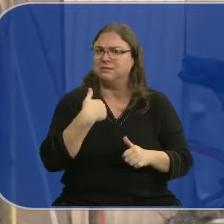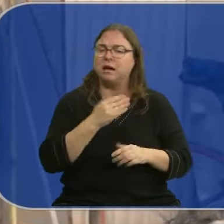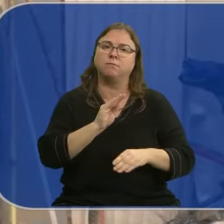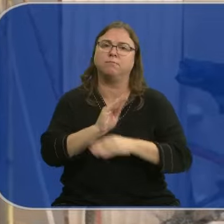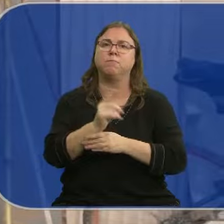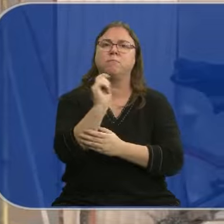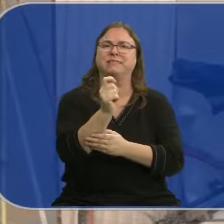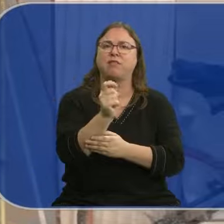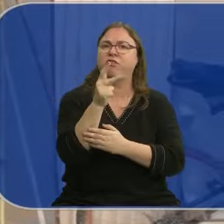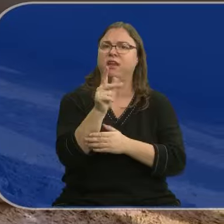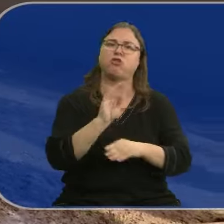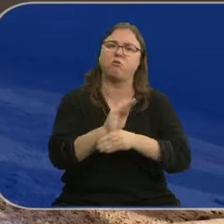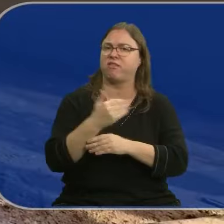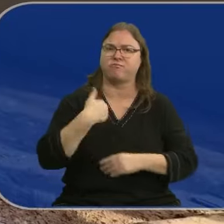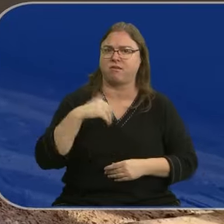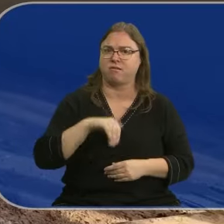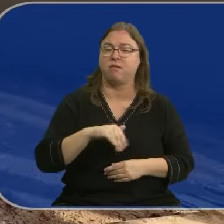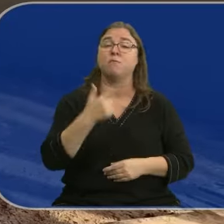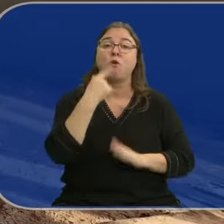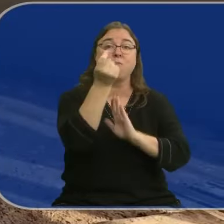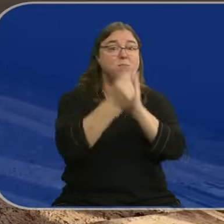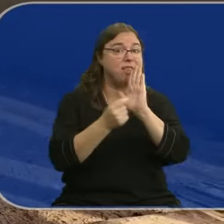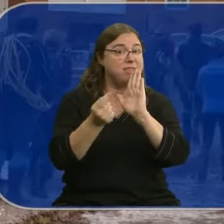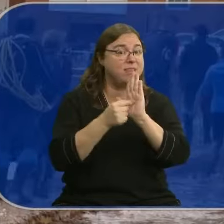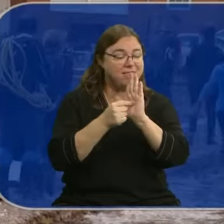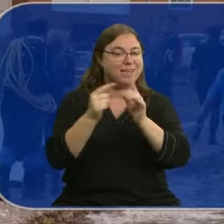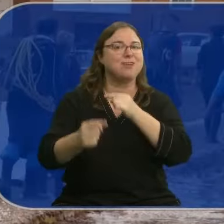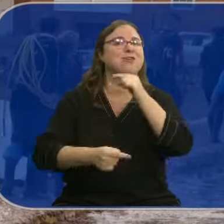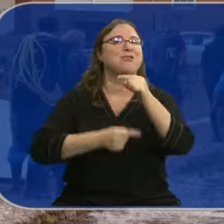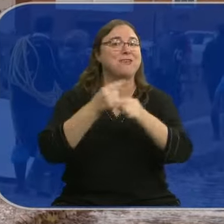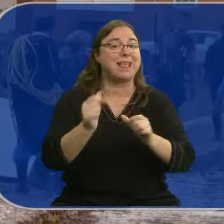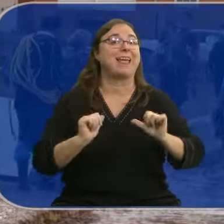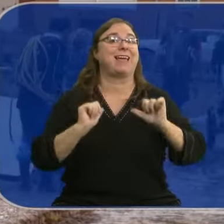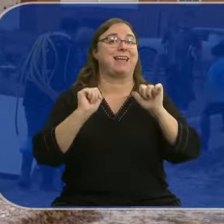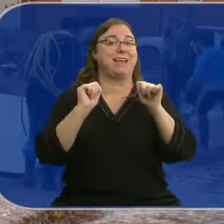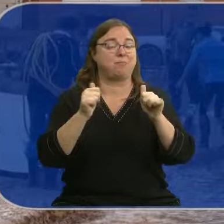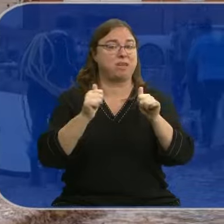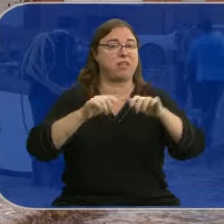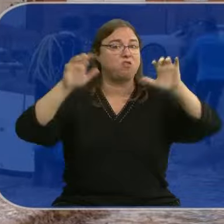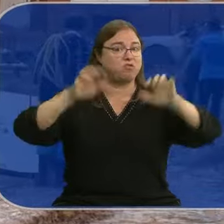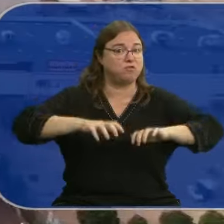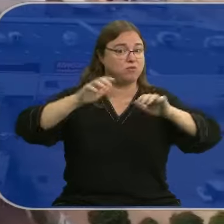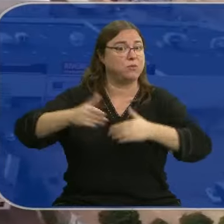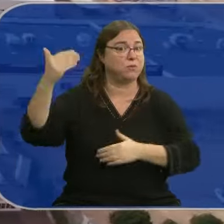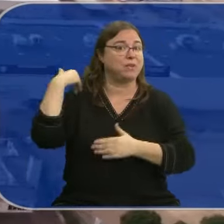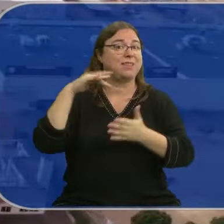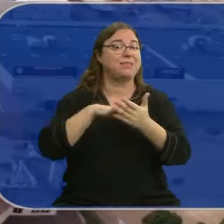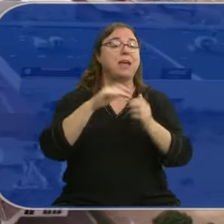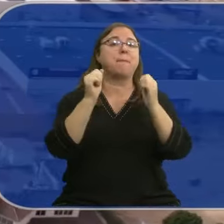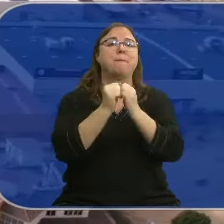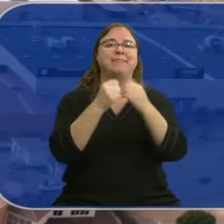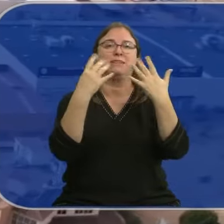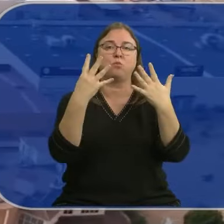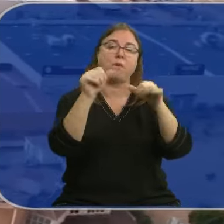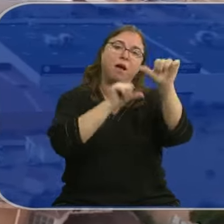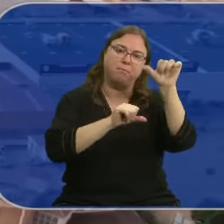prestaciones y estas ayudas. Porque esas medidas tendrán efectos jurídicos desde el día que se inició la catástrofe, el pasado 29 de